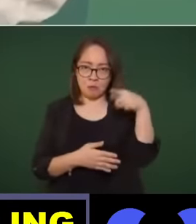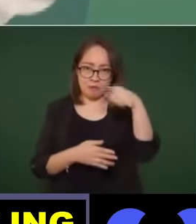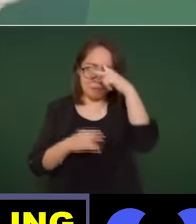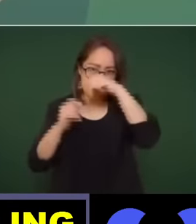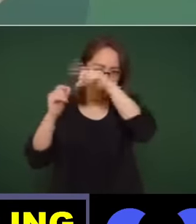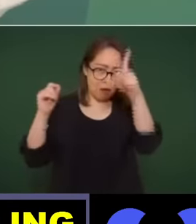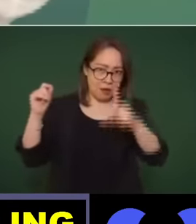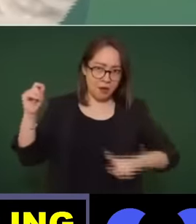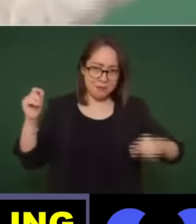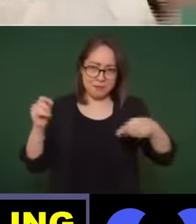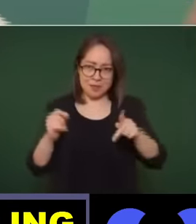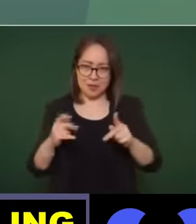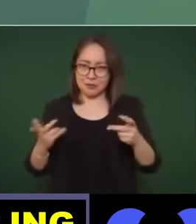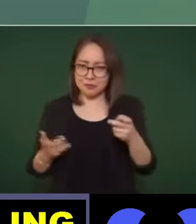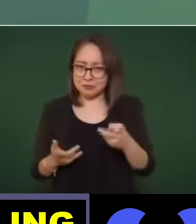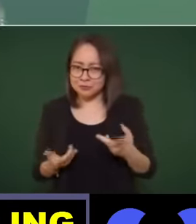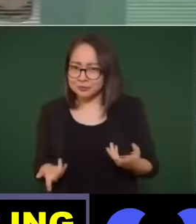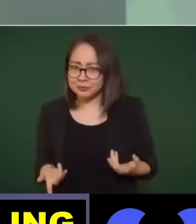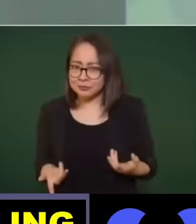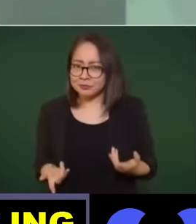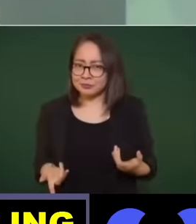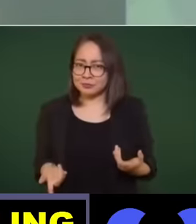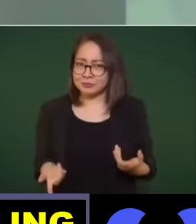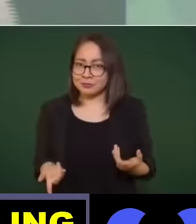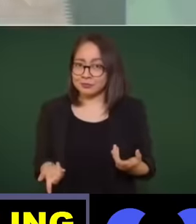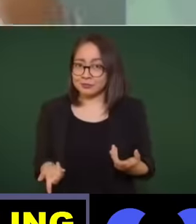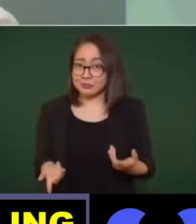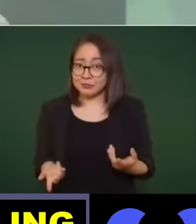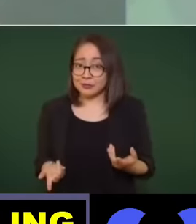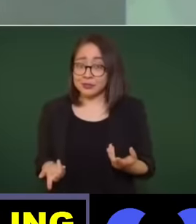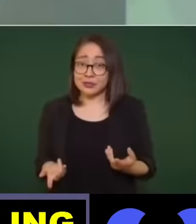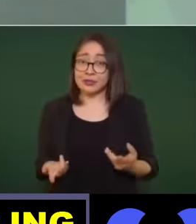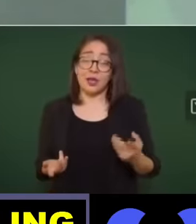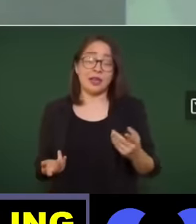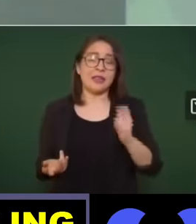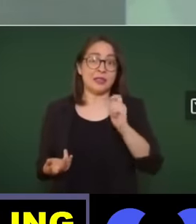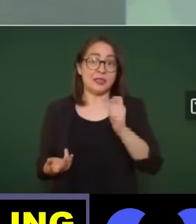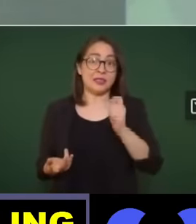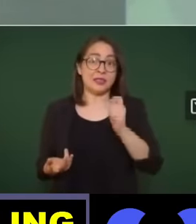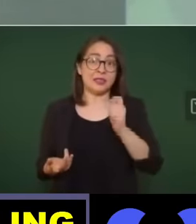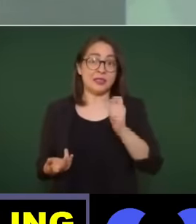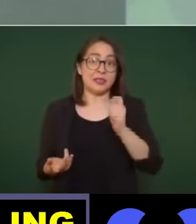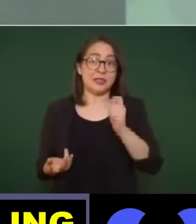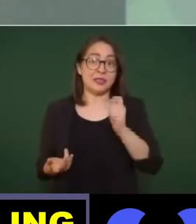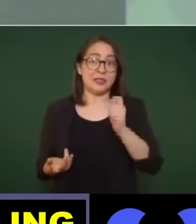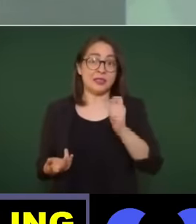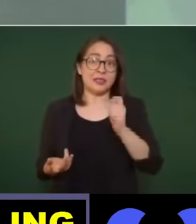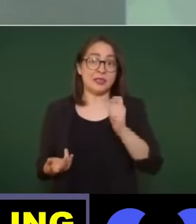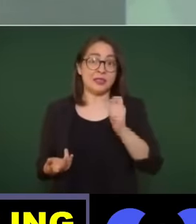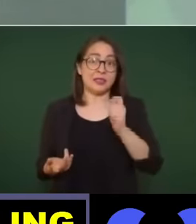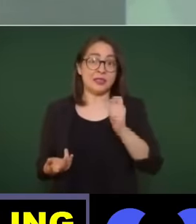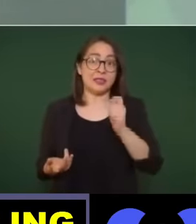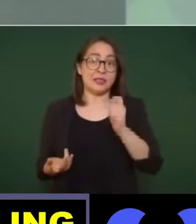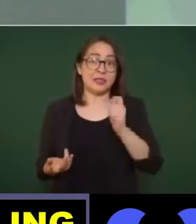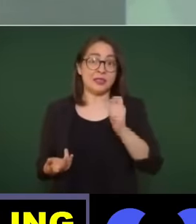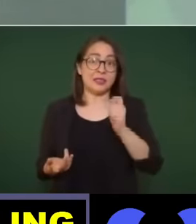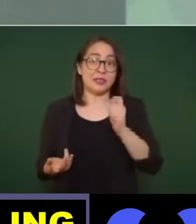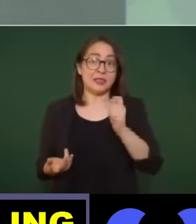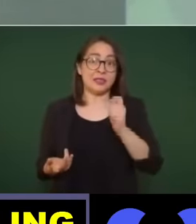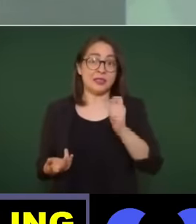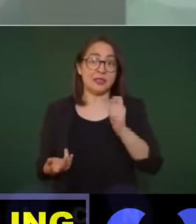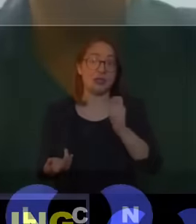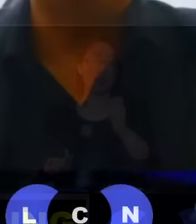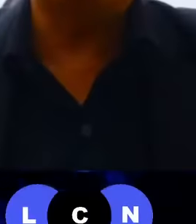significa que es la radio nacional y ahí nuestro presidente haciendo